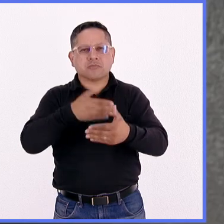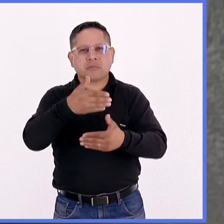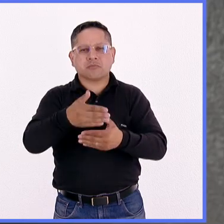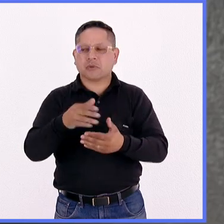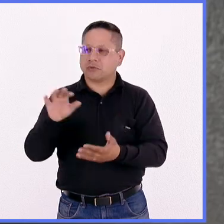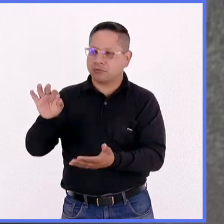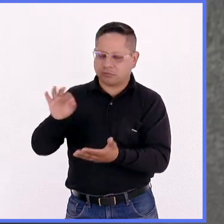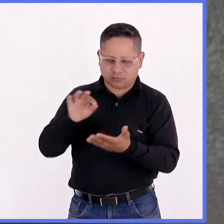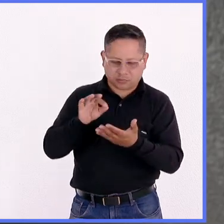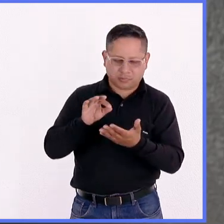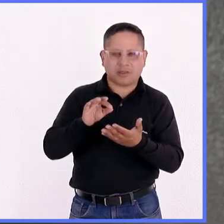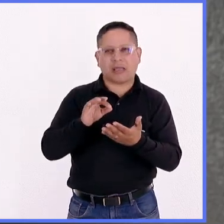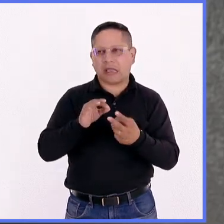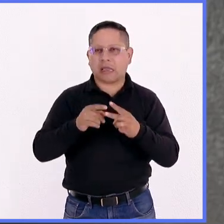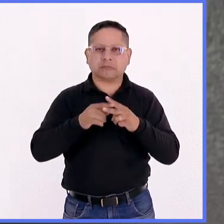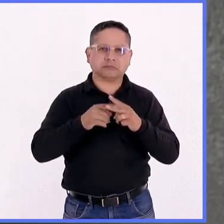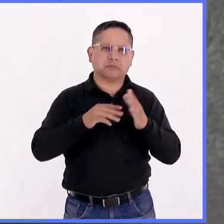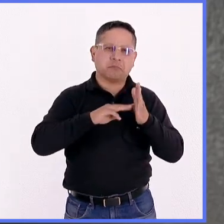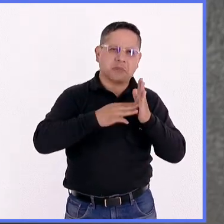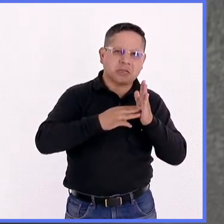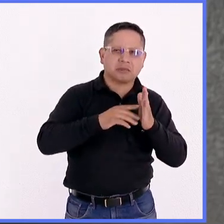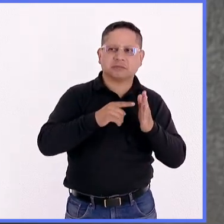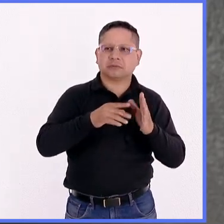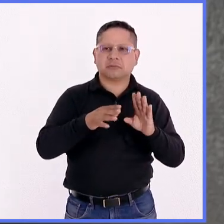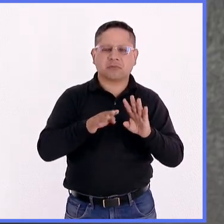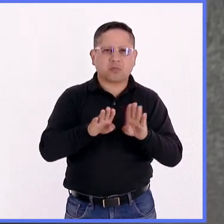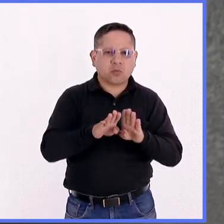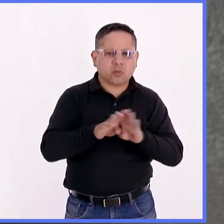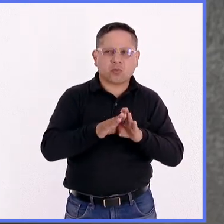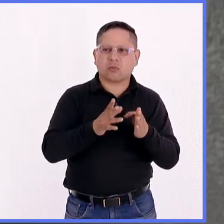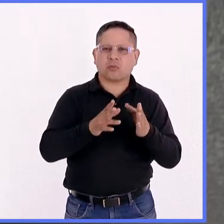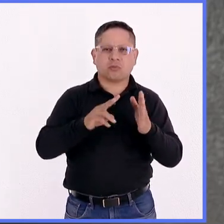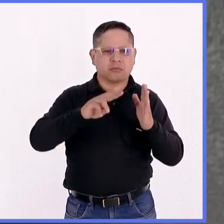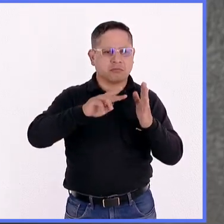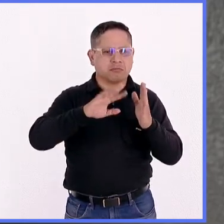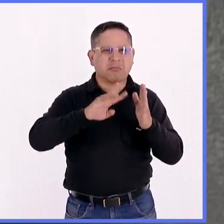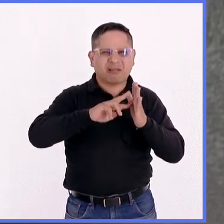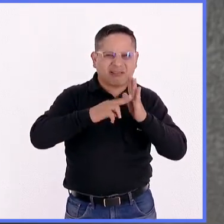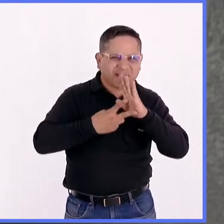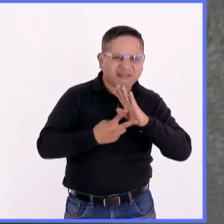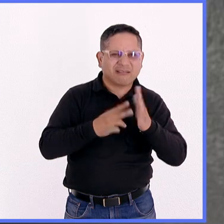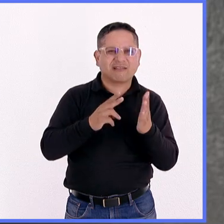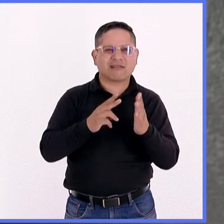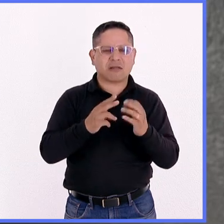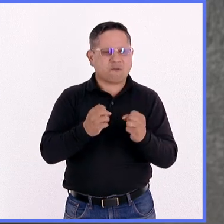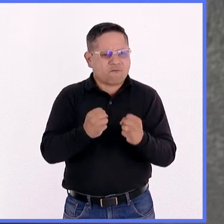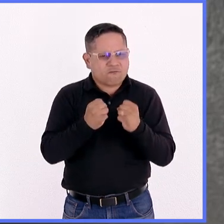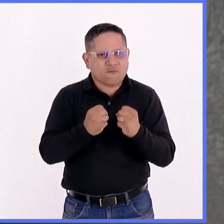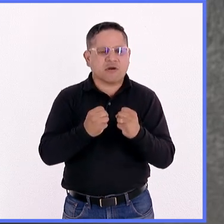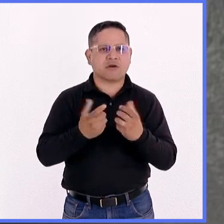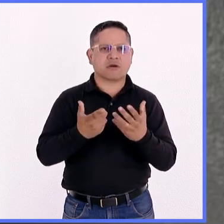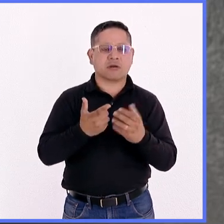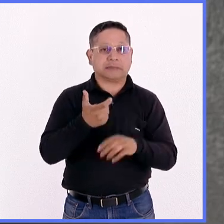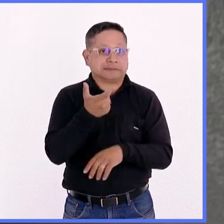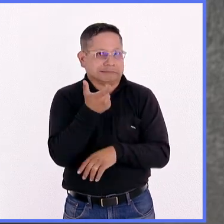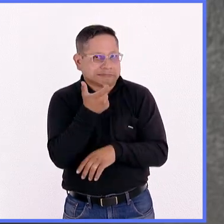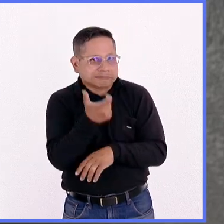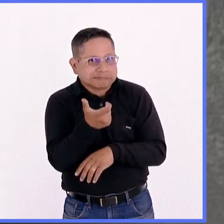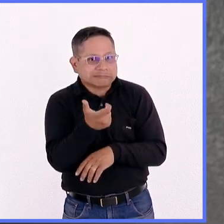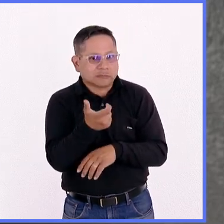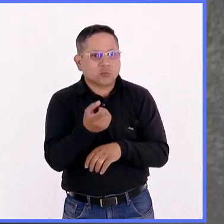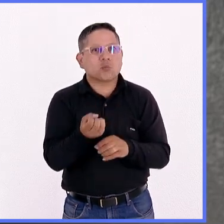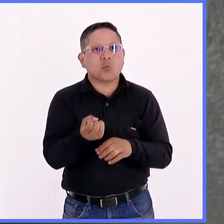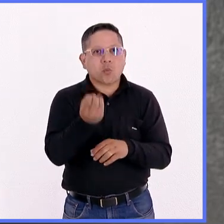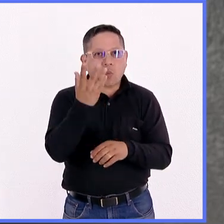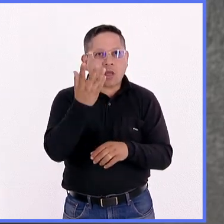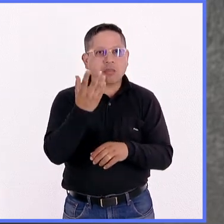los sistemas de mecánica, de electrónica, de autogiro, de potencia, incluso de gestión de costos y,